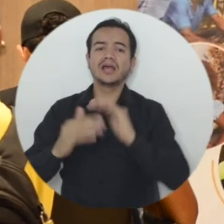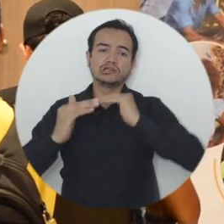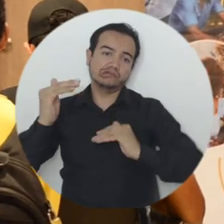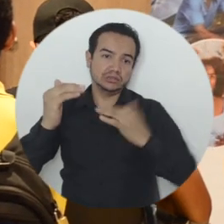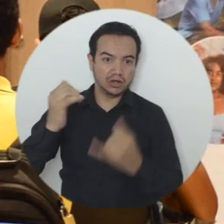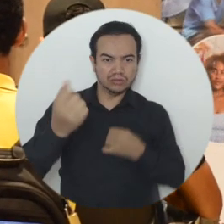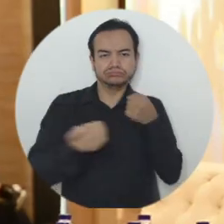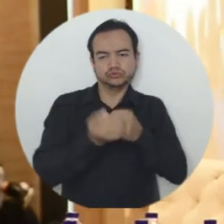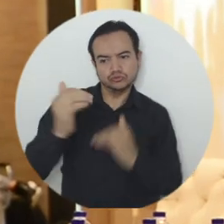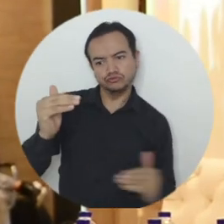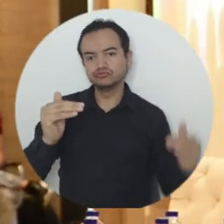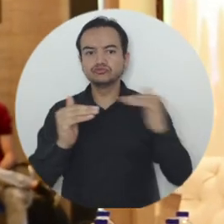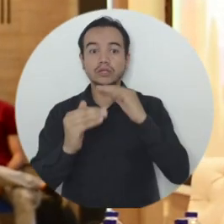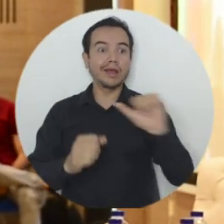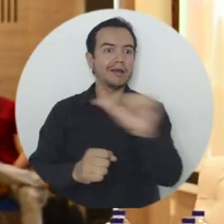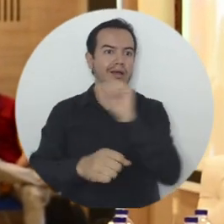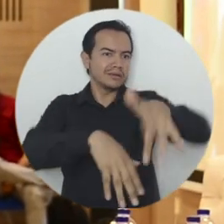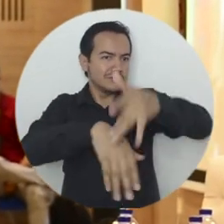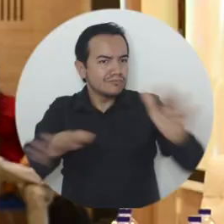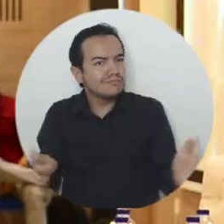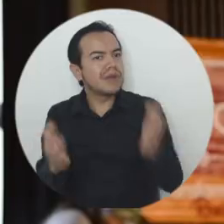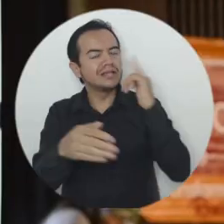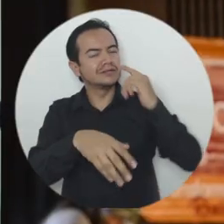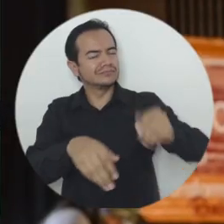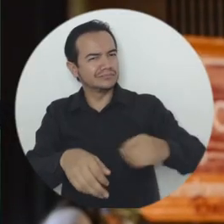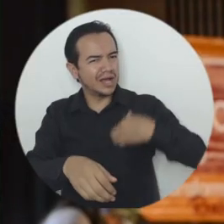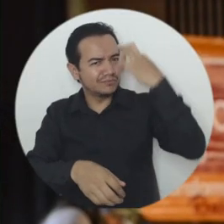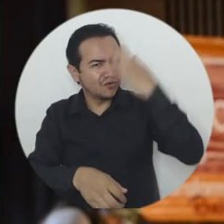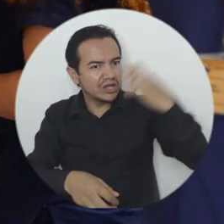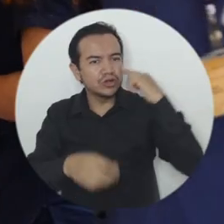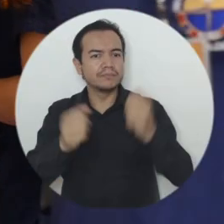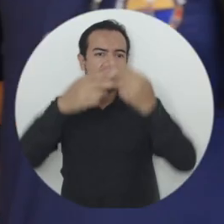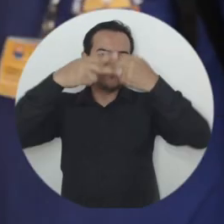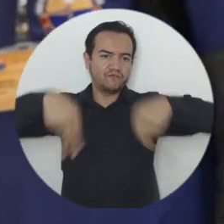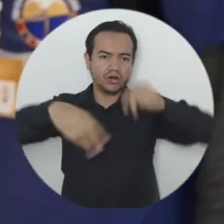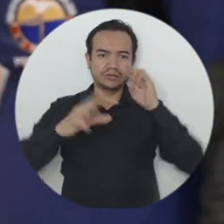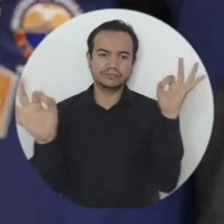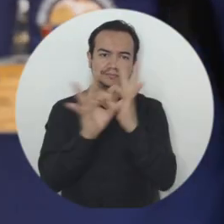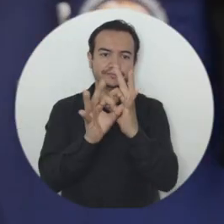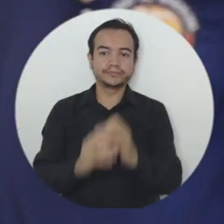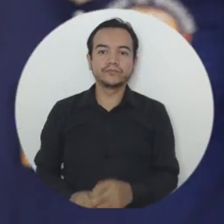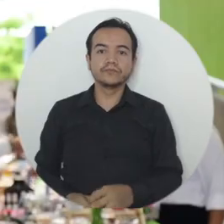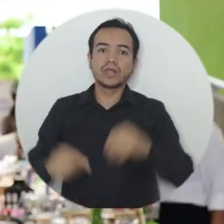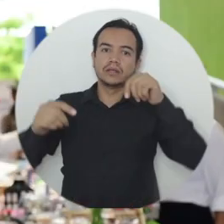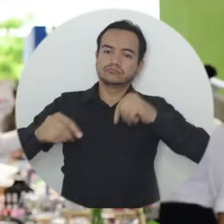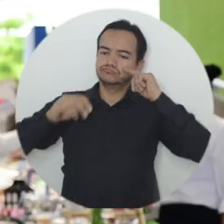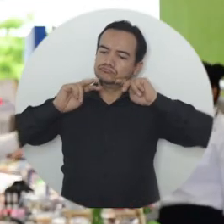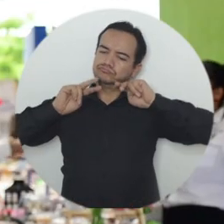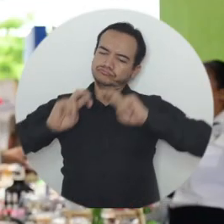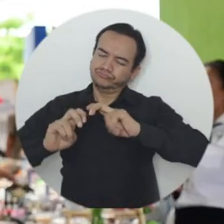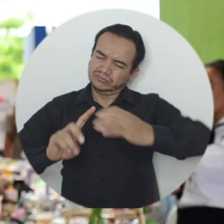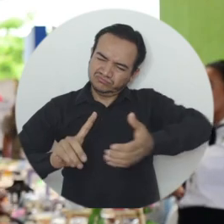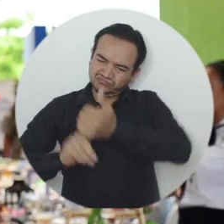mujeres inspiraron a otras para continuar trabajando por la realización personal y profesional desde el enfoque de género. Hemos